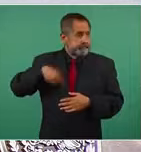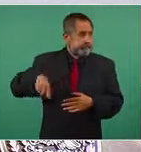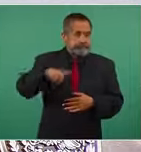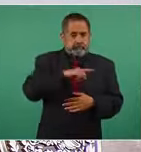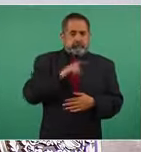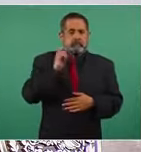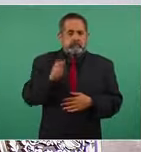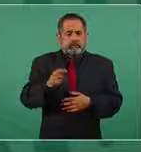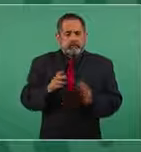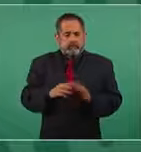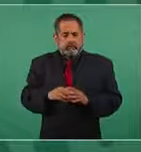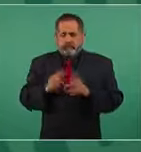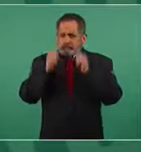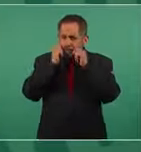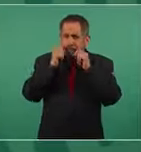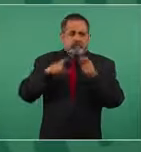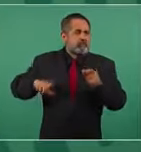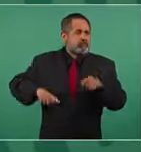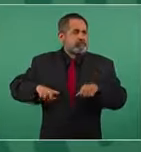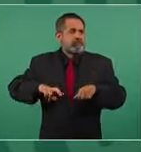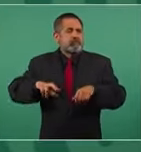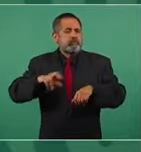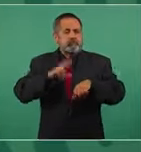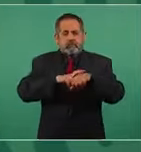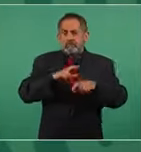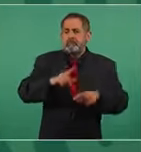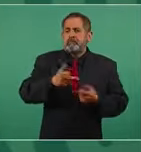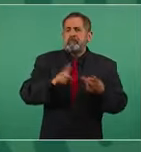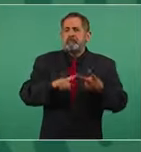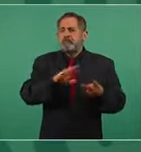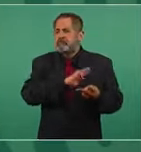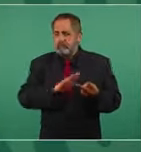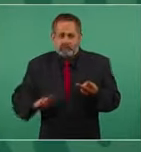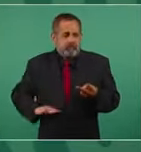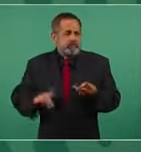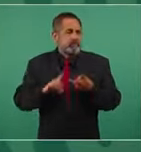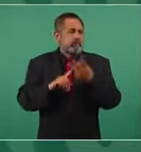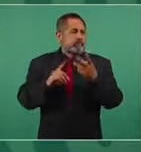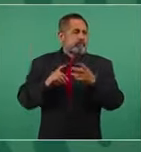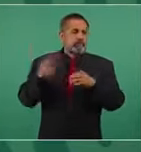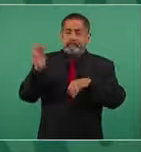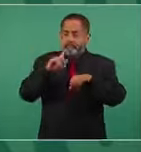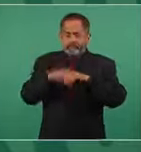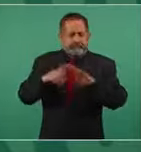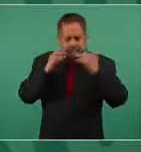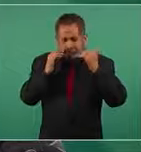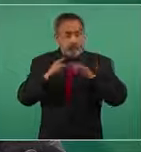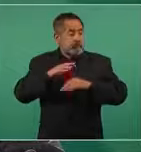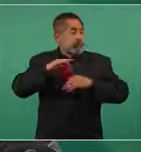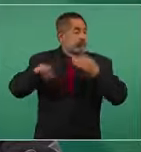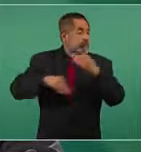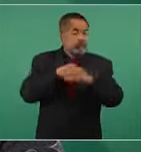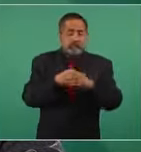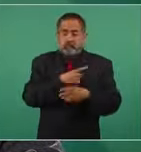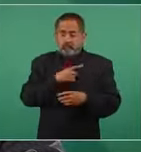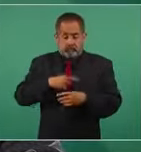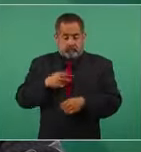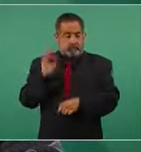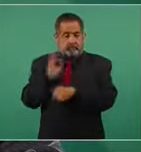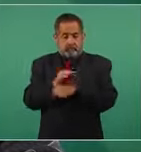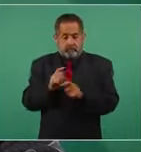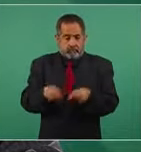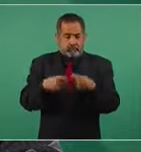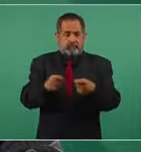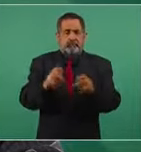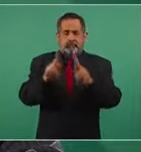se trata del gobierno municipal, de los gobiernos estatales, del gobierno federal, todos tenemos la obligación de garantizar la